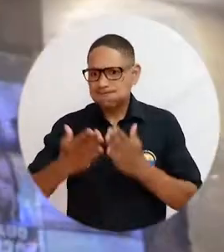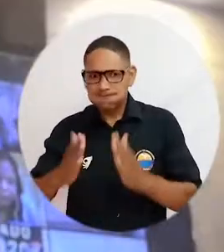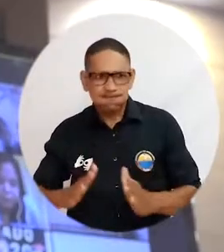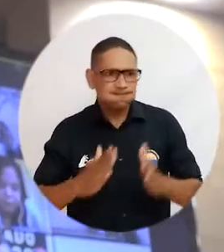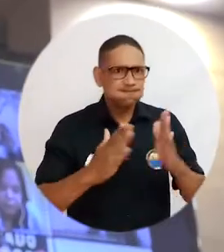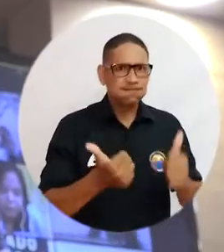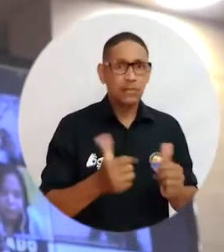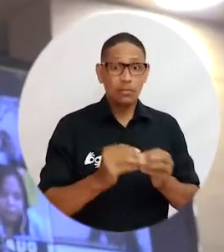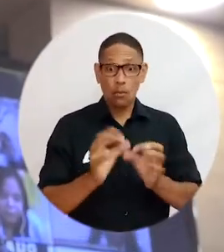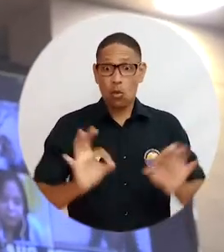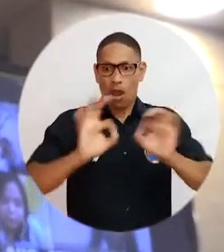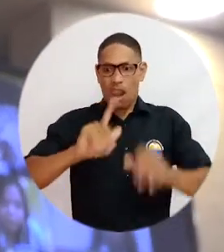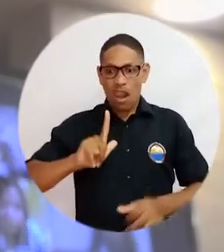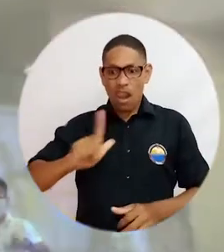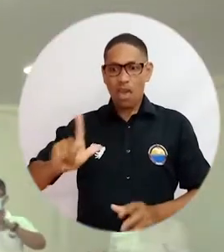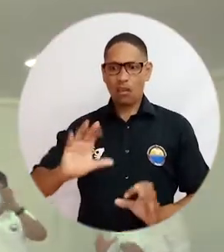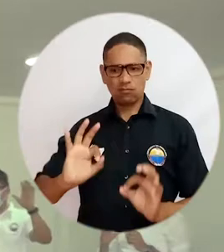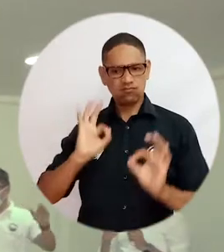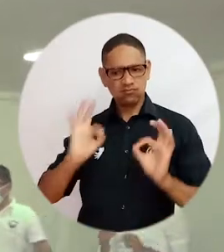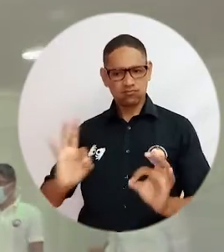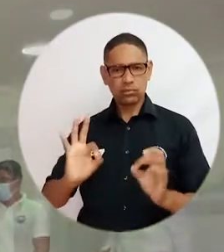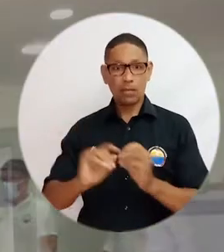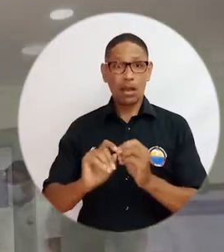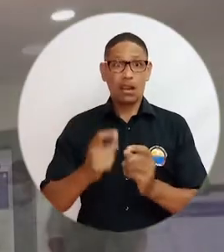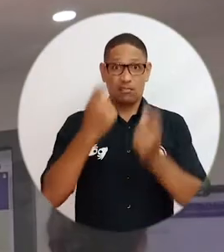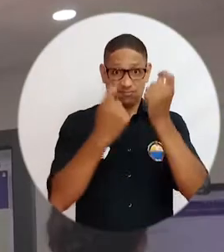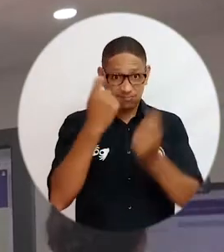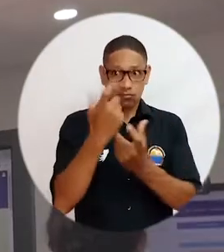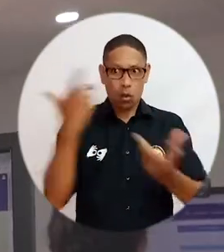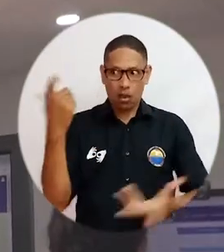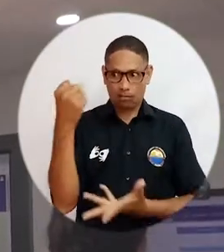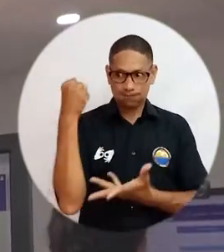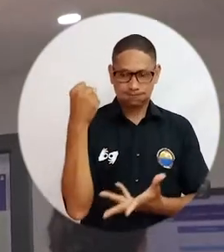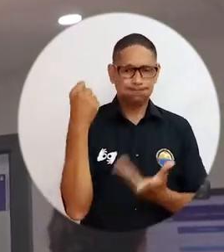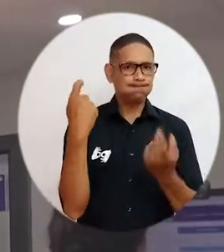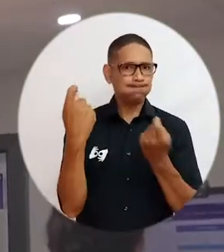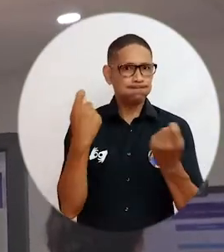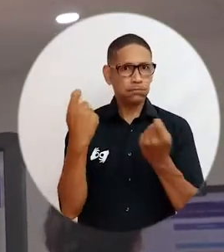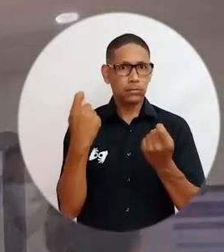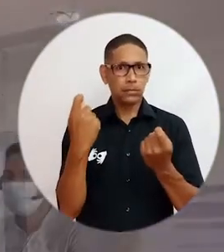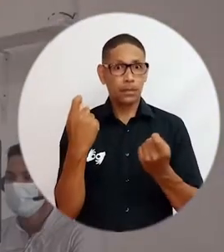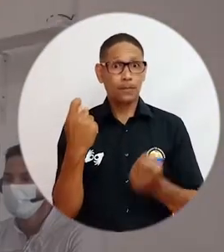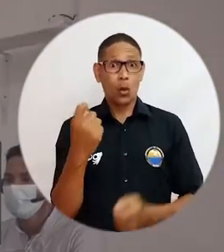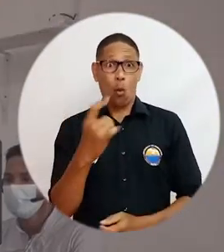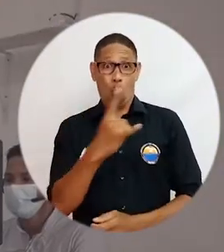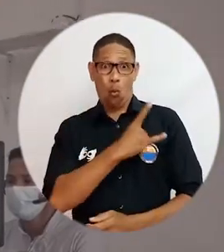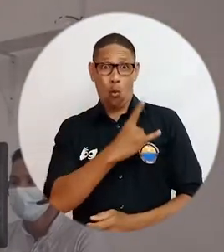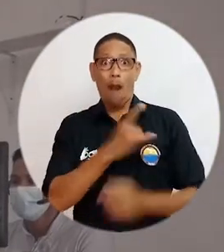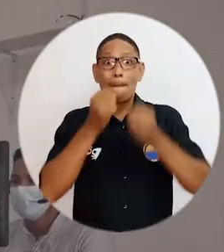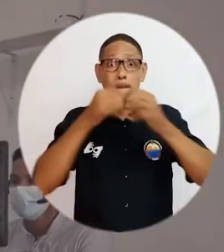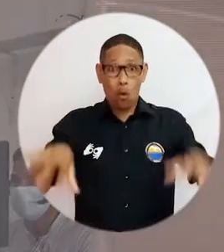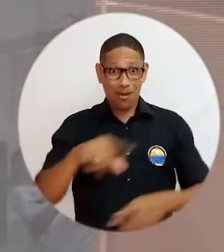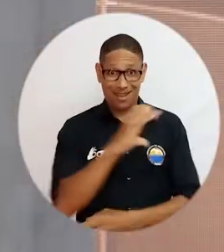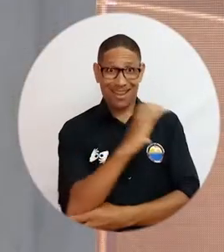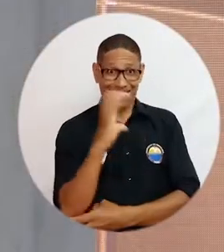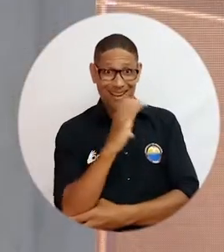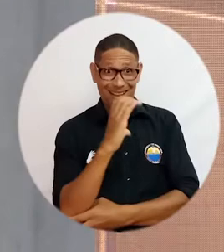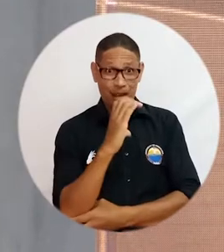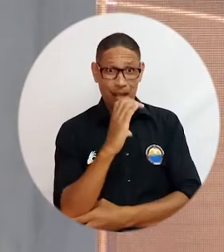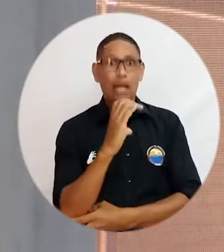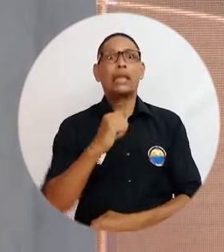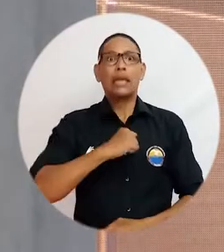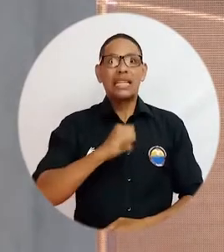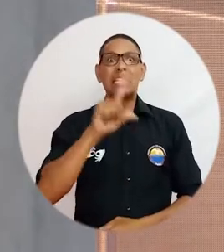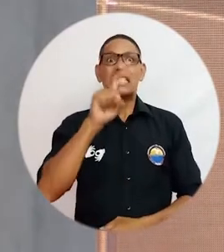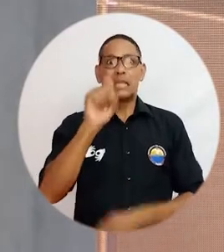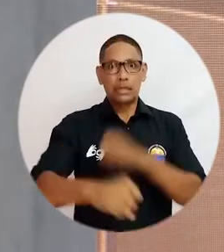cuenta además con un liderazgo adecuado y un buen manejo de los recursos. Hoy somos una de las dos universidades públicas en la costa